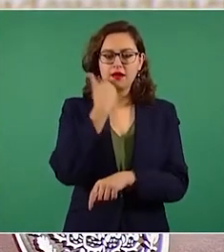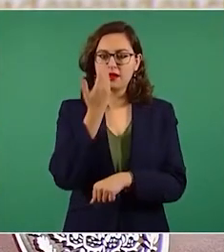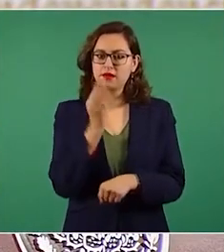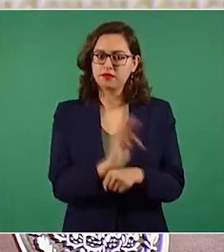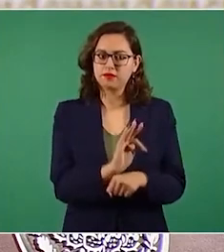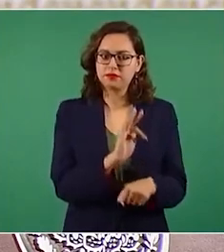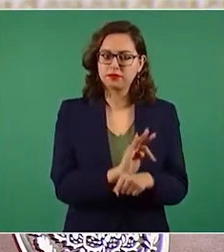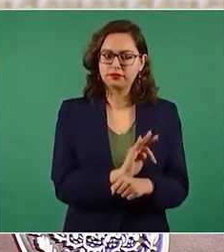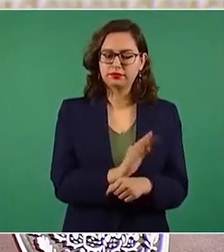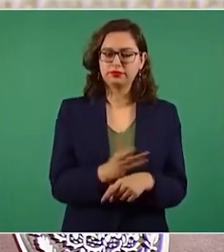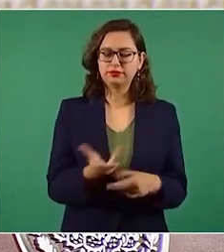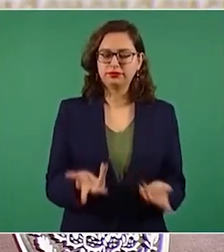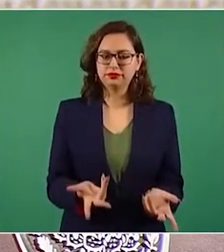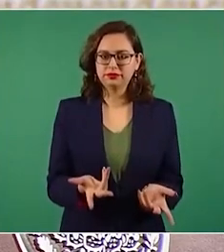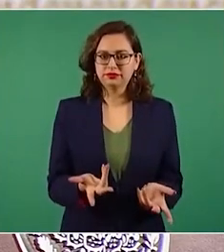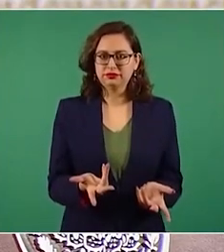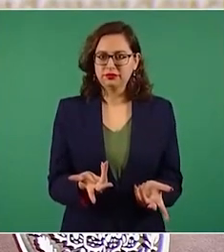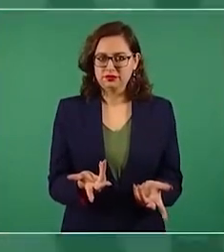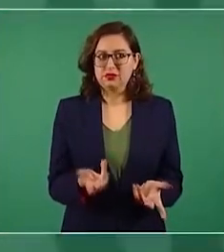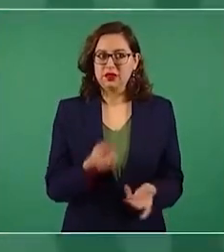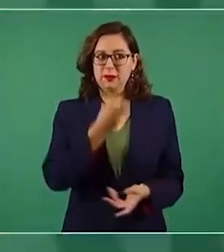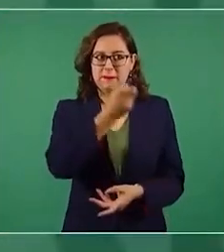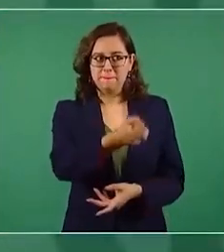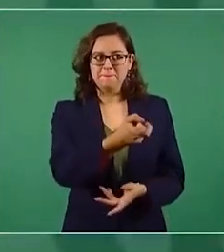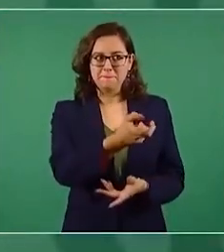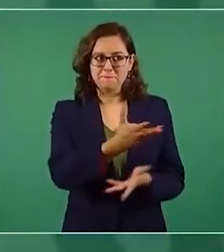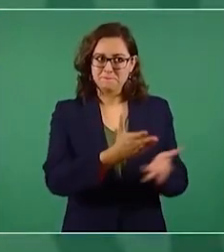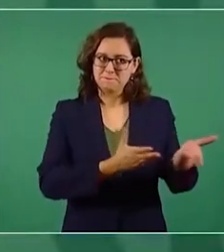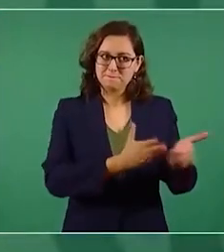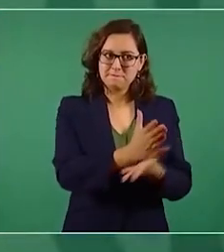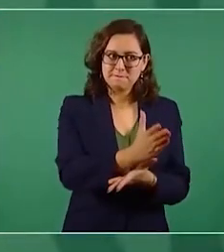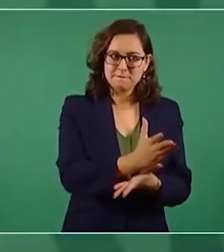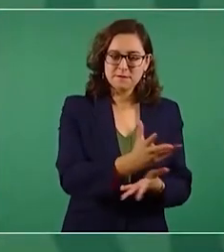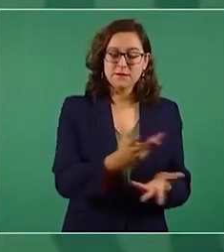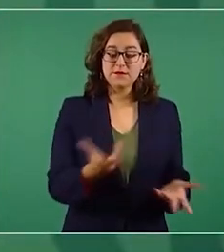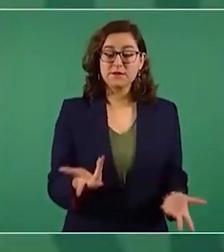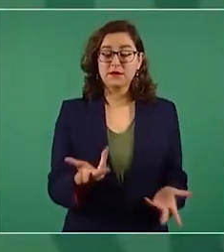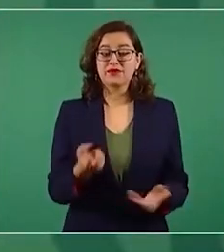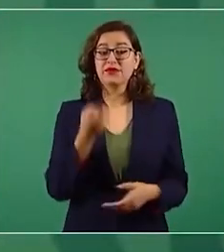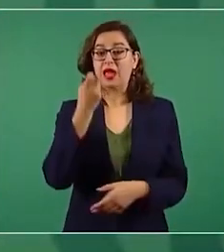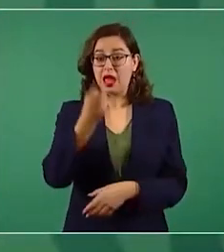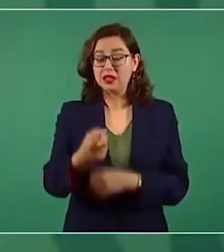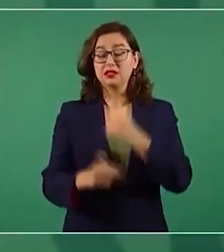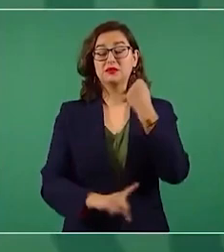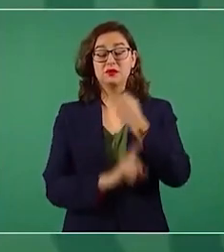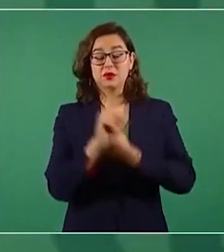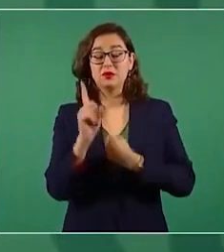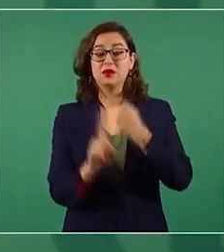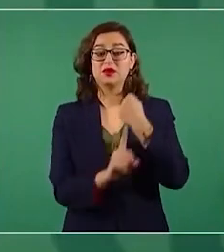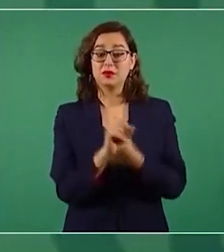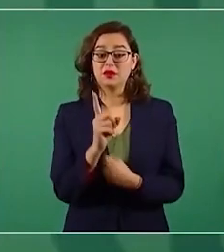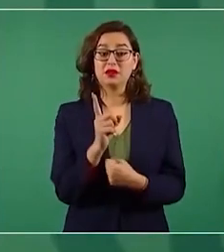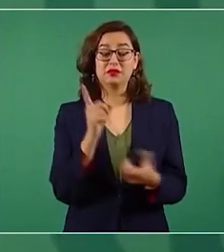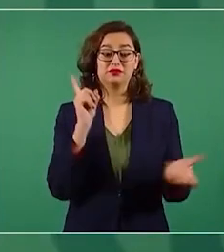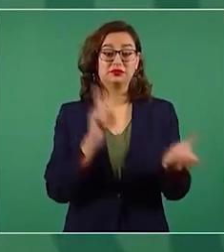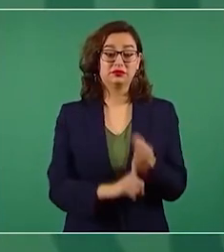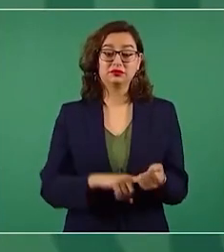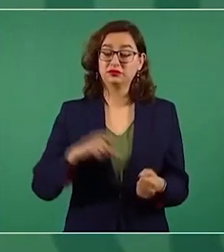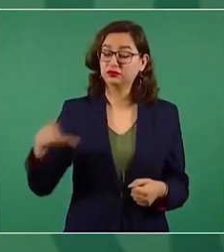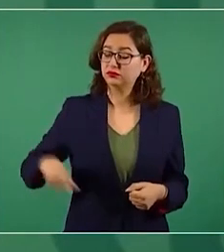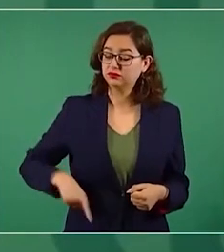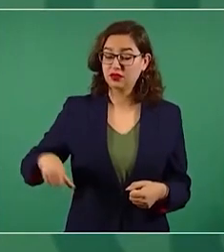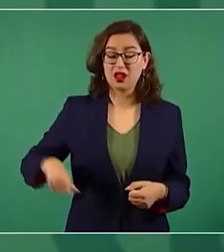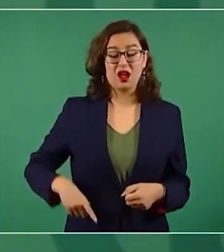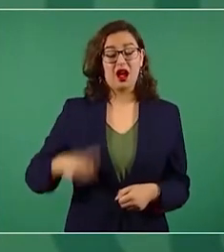pero es un ejemplo de lo que enfrentamos todos los